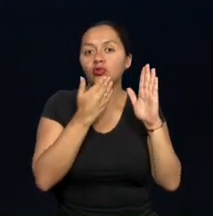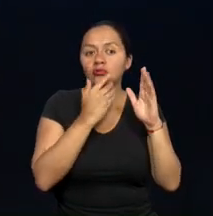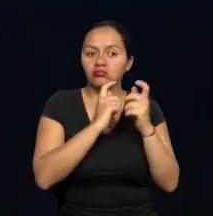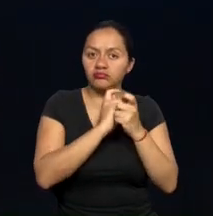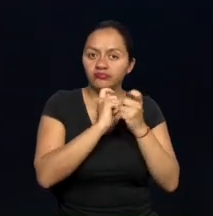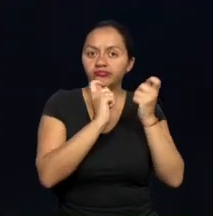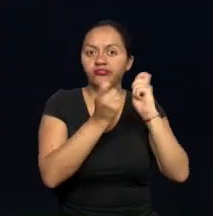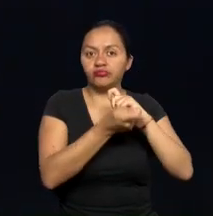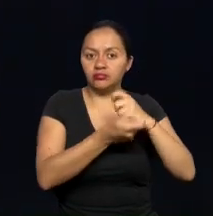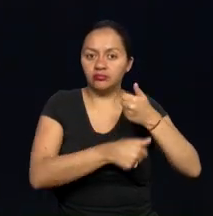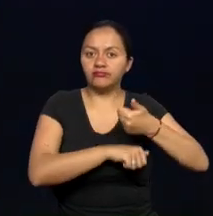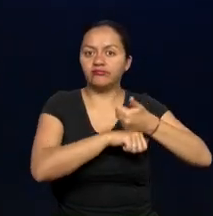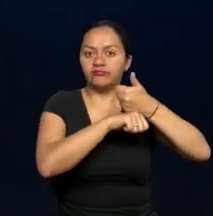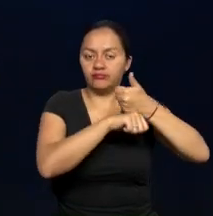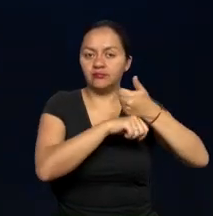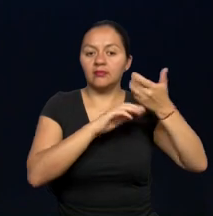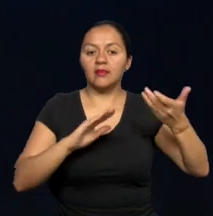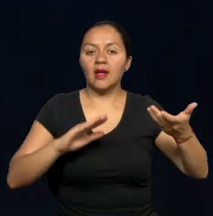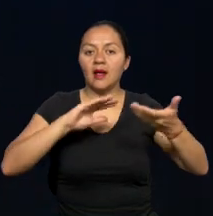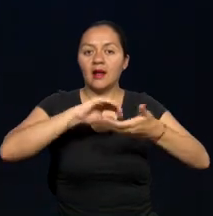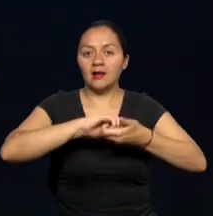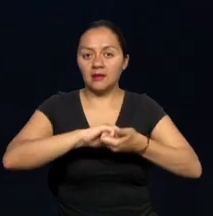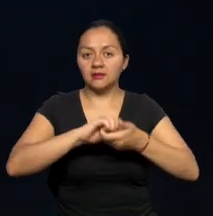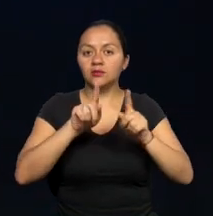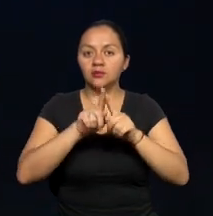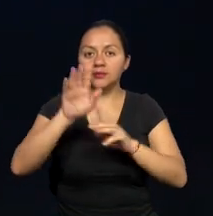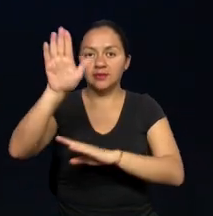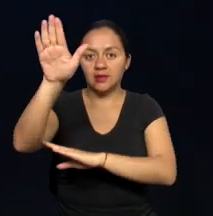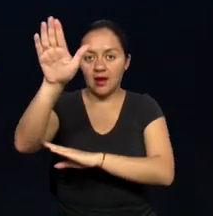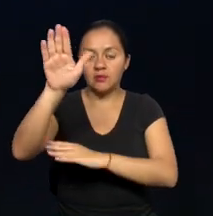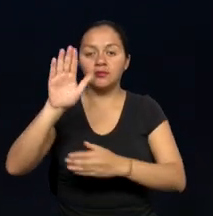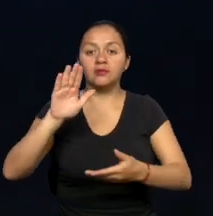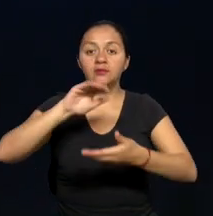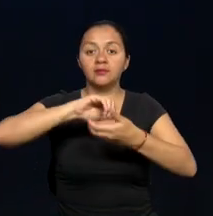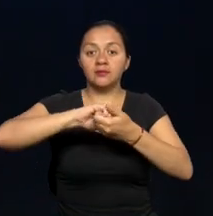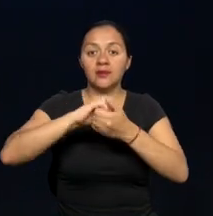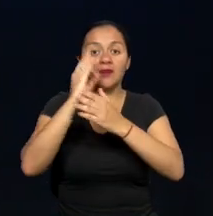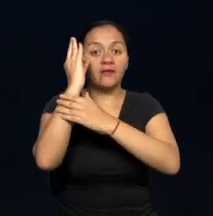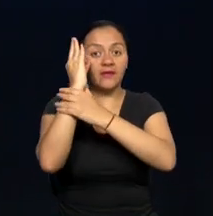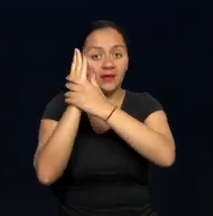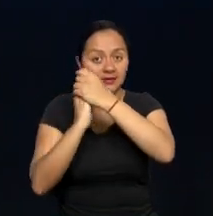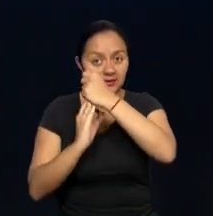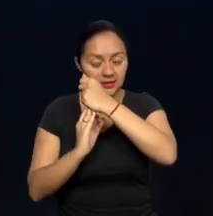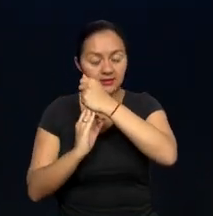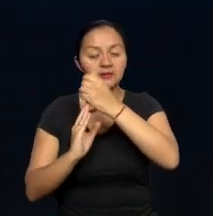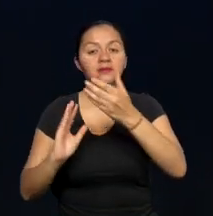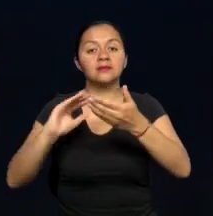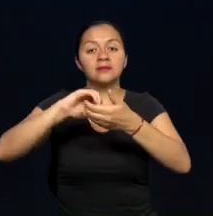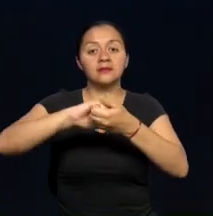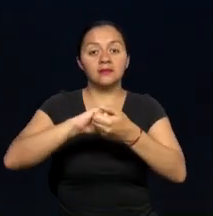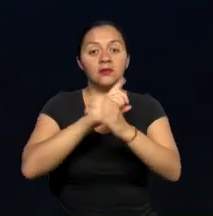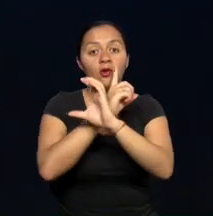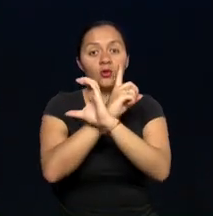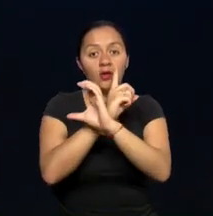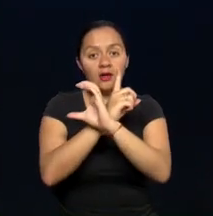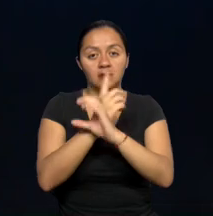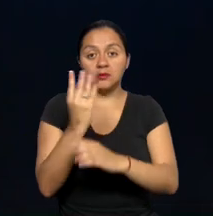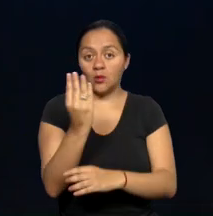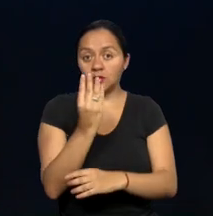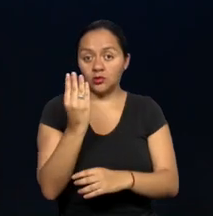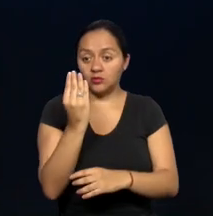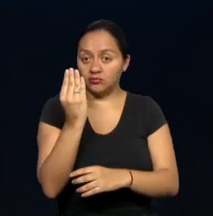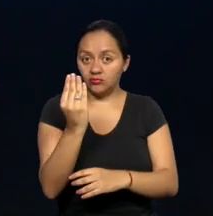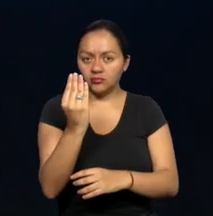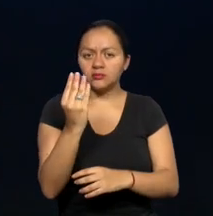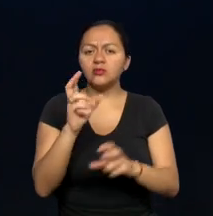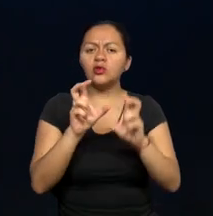pueda intervenir en una alianza tanto con el SECAP, con la Federación Nacional de Sordos del Ecuador y con el CONARIS. ¿Qué busca realmente